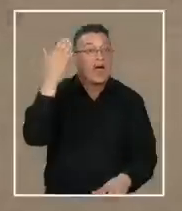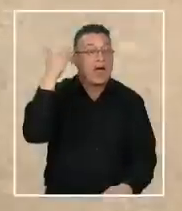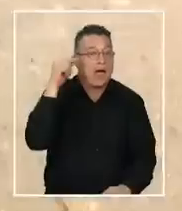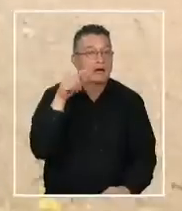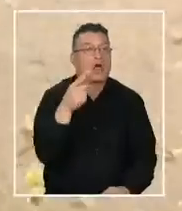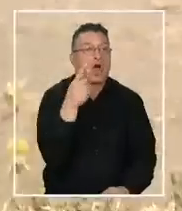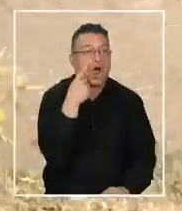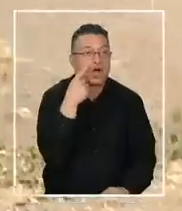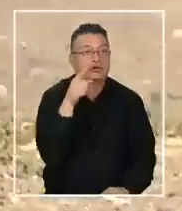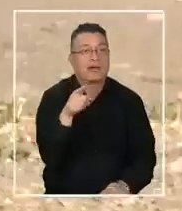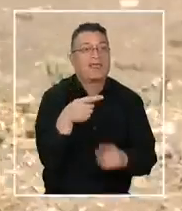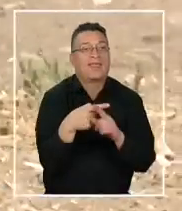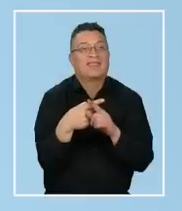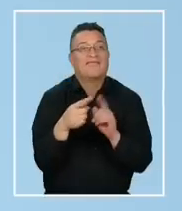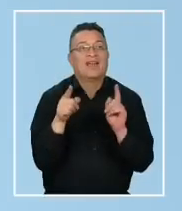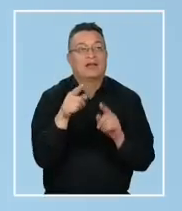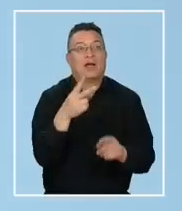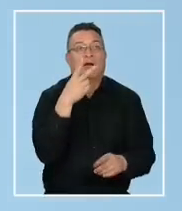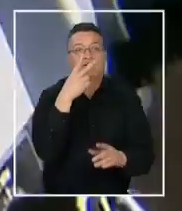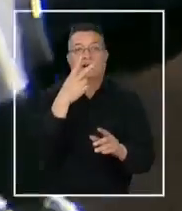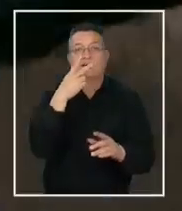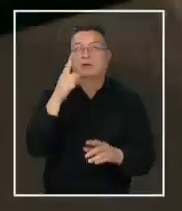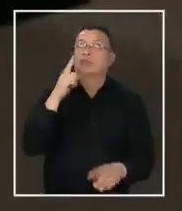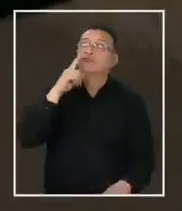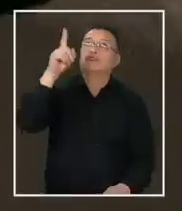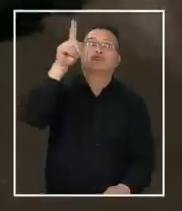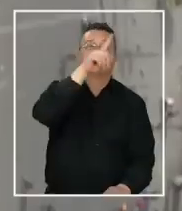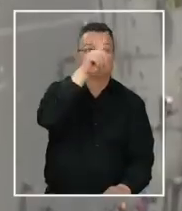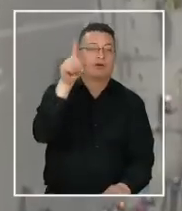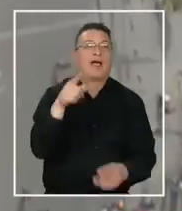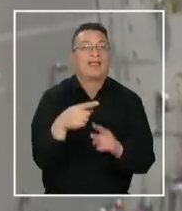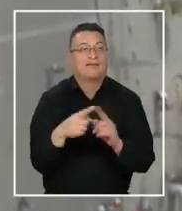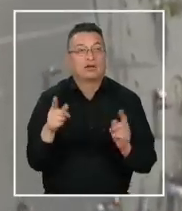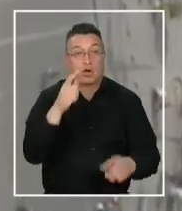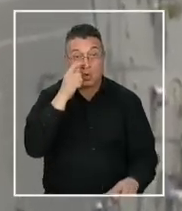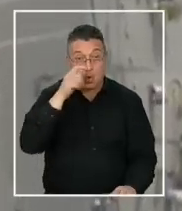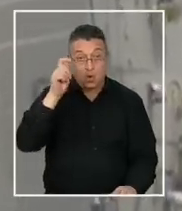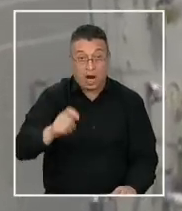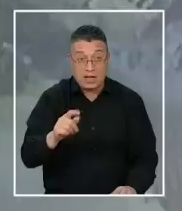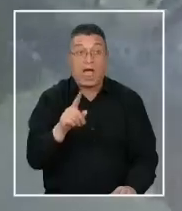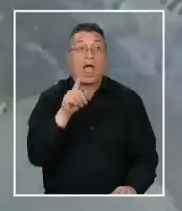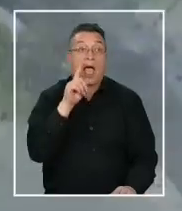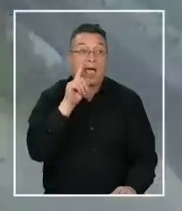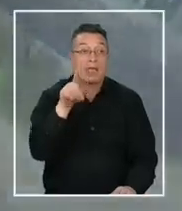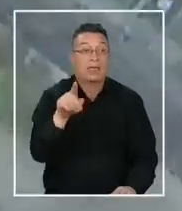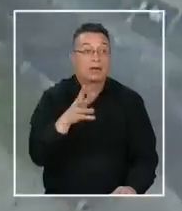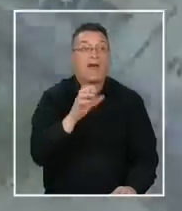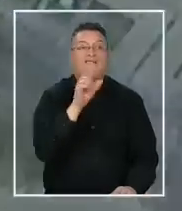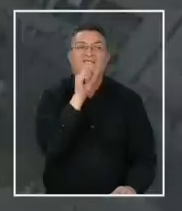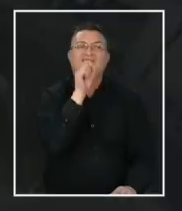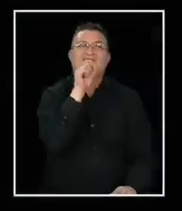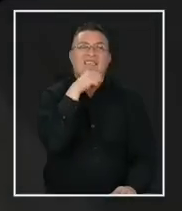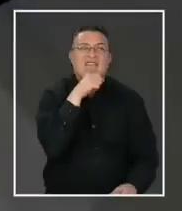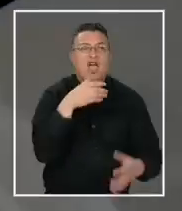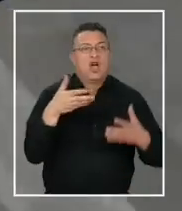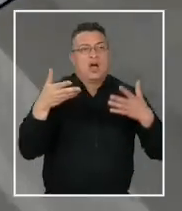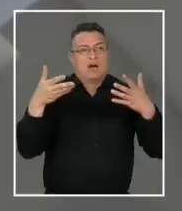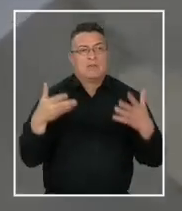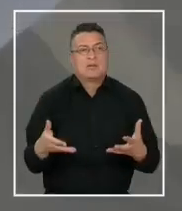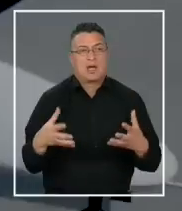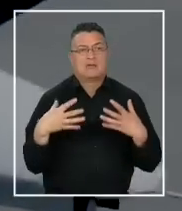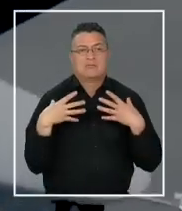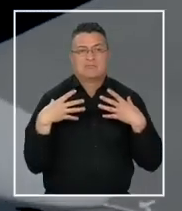familiares y vemos permanentemente en los cielos. Ucrania posee unos viejos y pesados